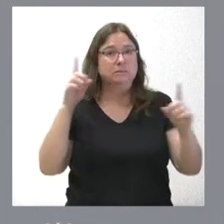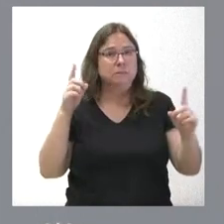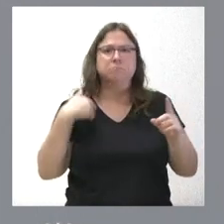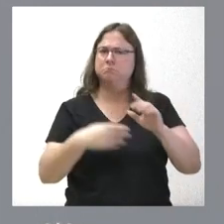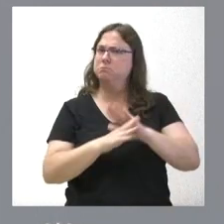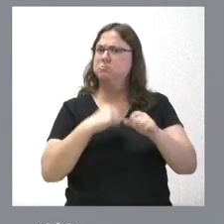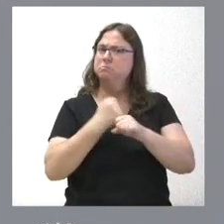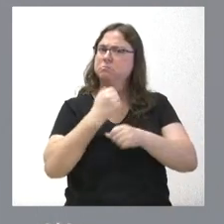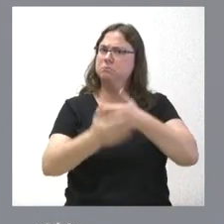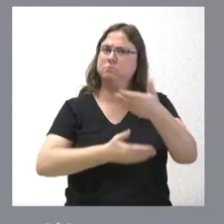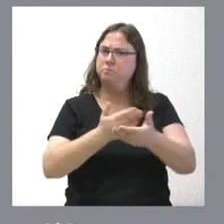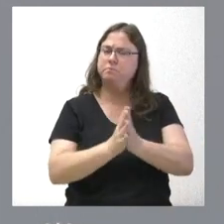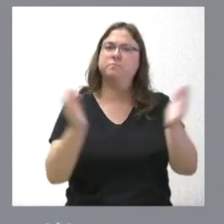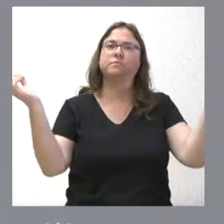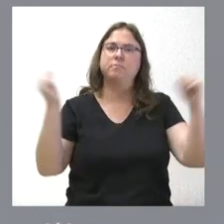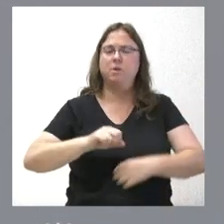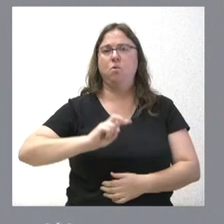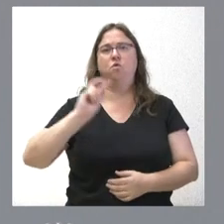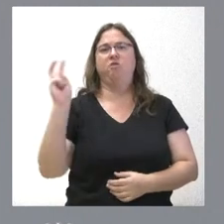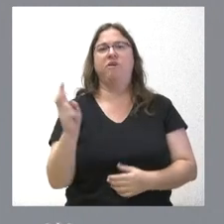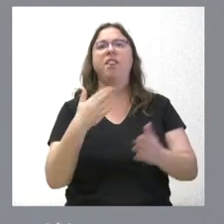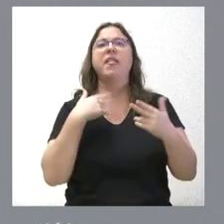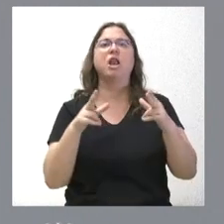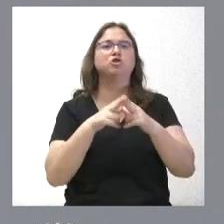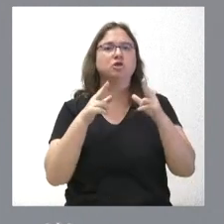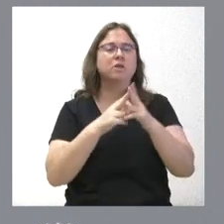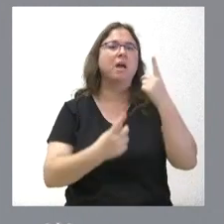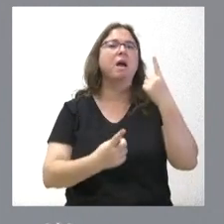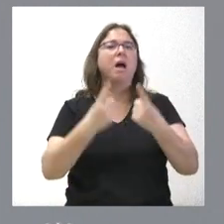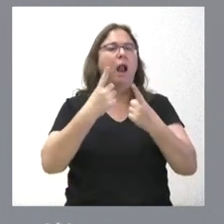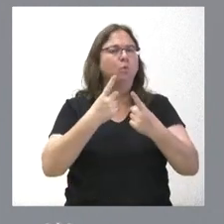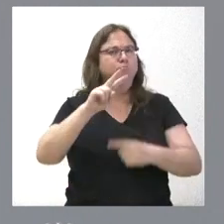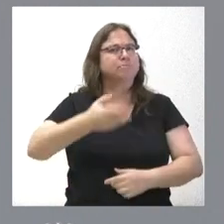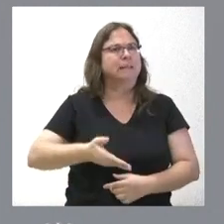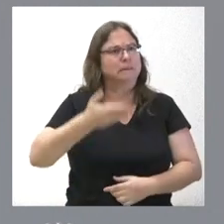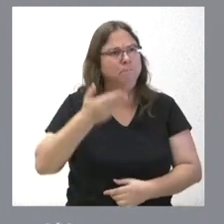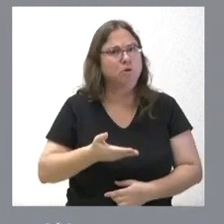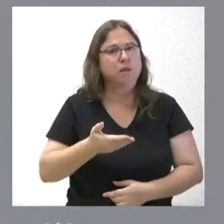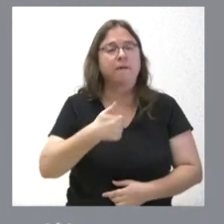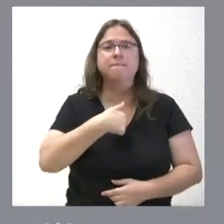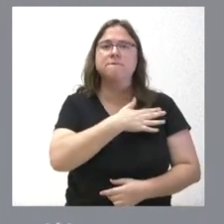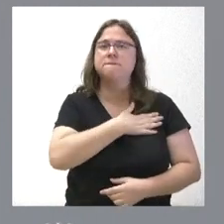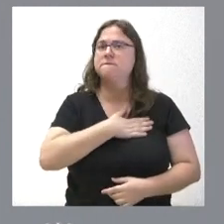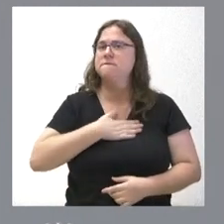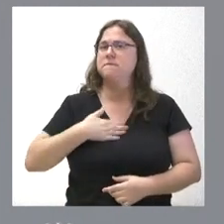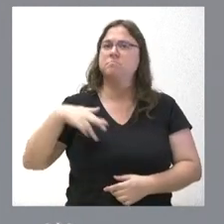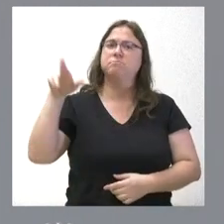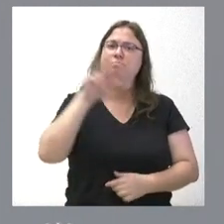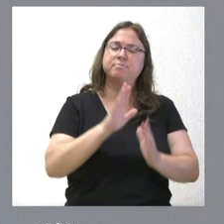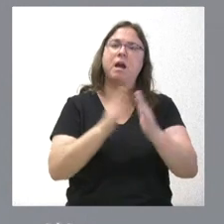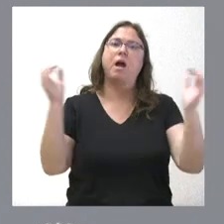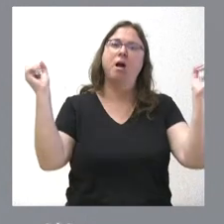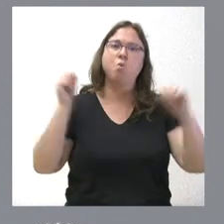trabajando. Ha habido varios acuerdos en el ámbito del diálogo social, algunos de ellos importantes y relevantes. Nuestra idea es repasar estos acuerdos,